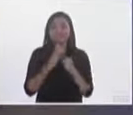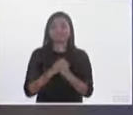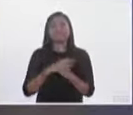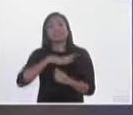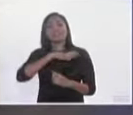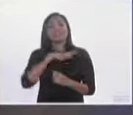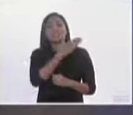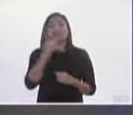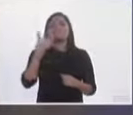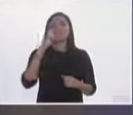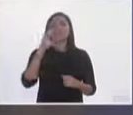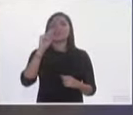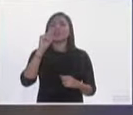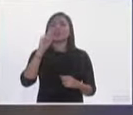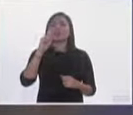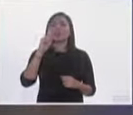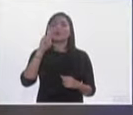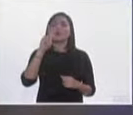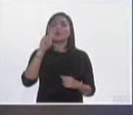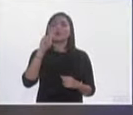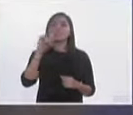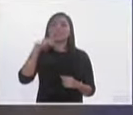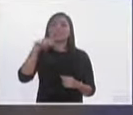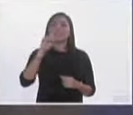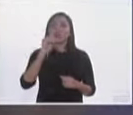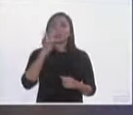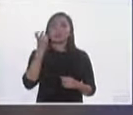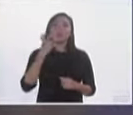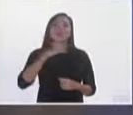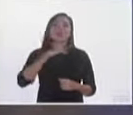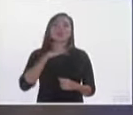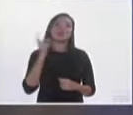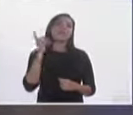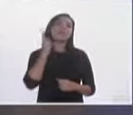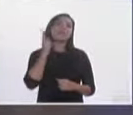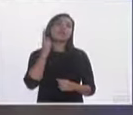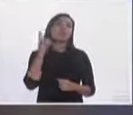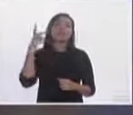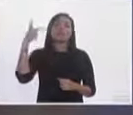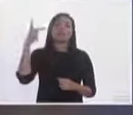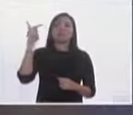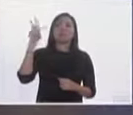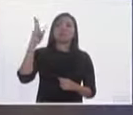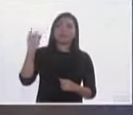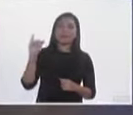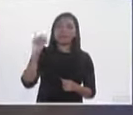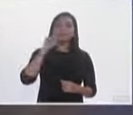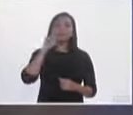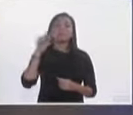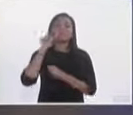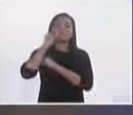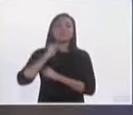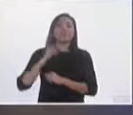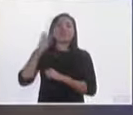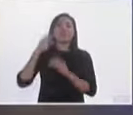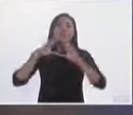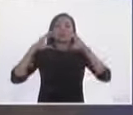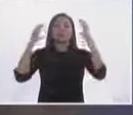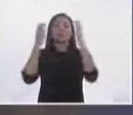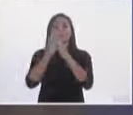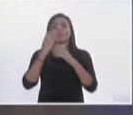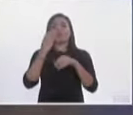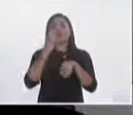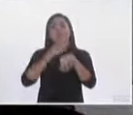Héctor Pizano, diputado por el PRI en esta legislatura y presidente de la Comisión de Justicia del Congreso del Estado de Jalisco.